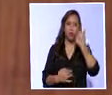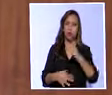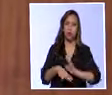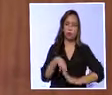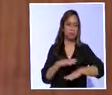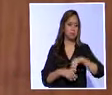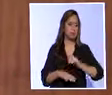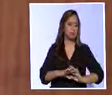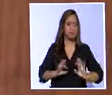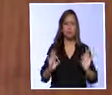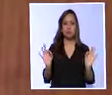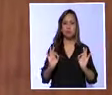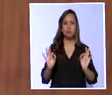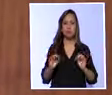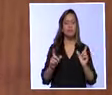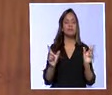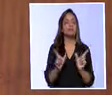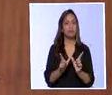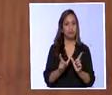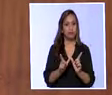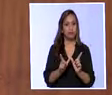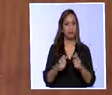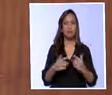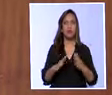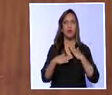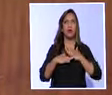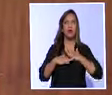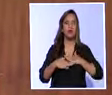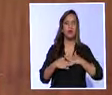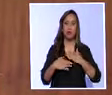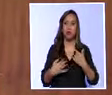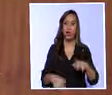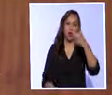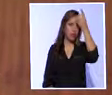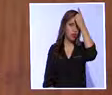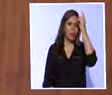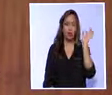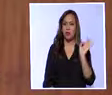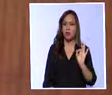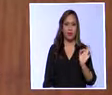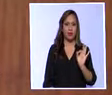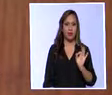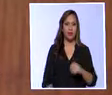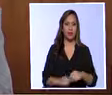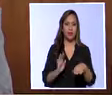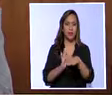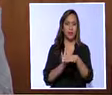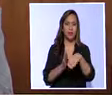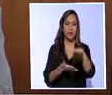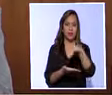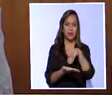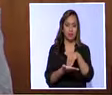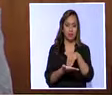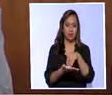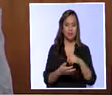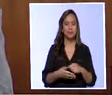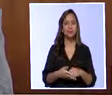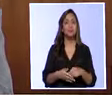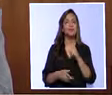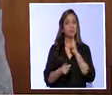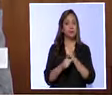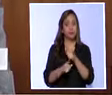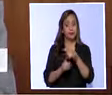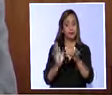y también ya tendré el certificado al fin de ya no adeudar nada al Banco Central. ¿Por qué? Lo que está